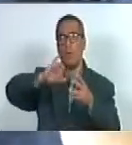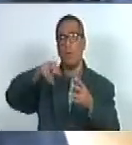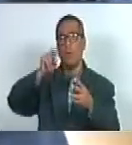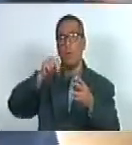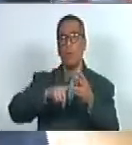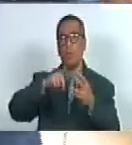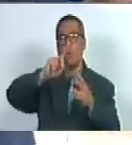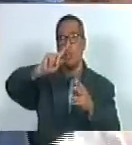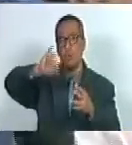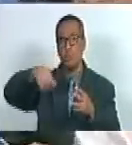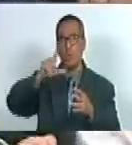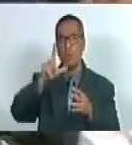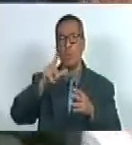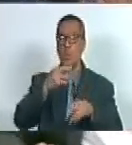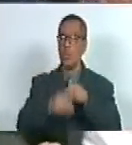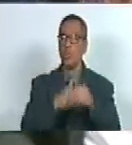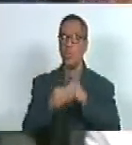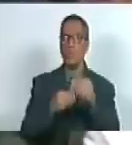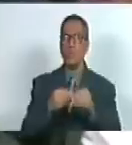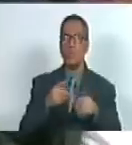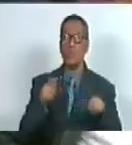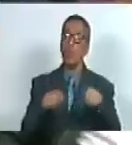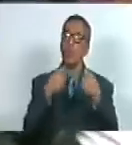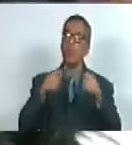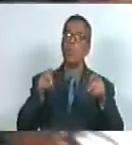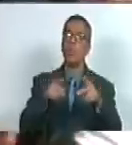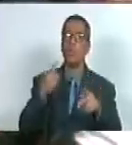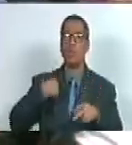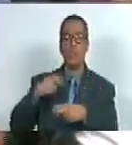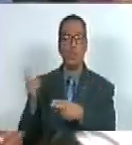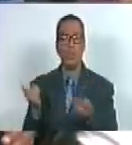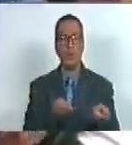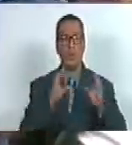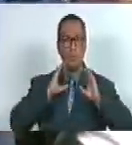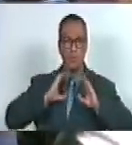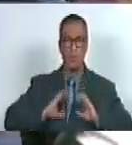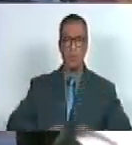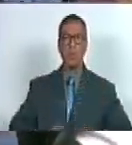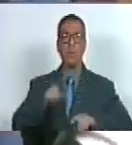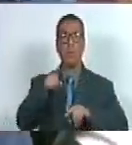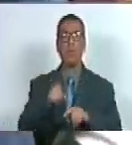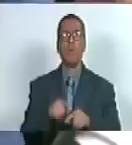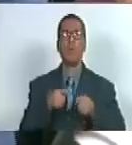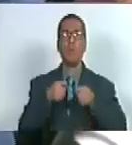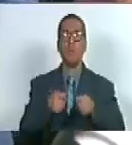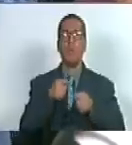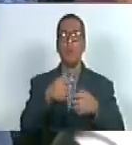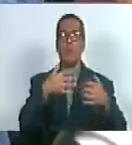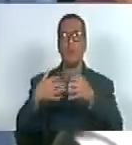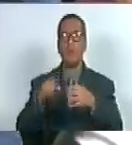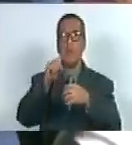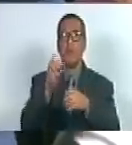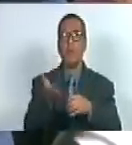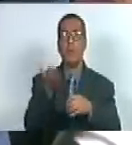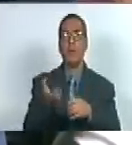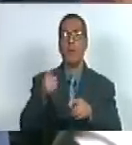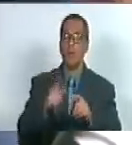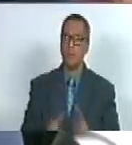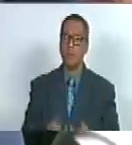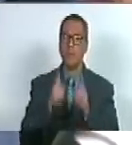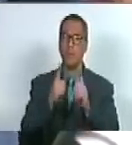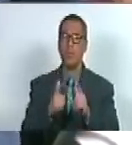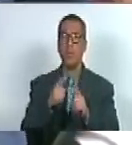y julio hacia lo que va a ser esa conmemoración a la cual yo invito a este cuerpo porque insisto es la batalla más importante que permite